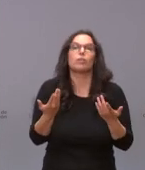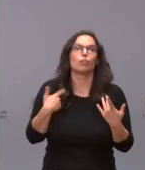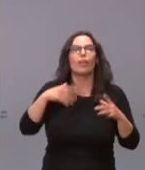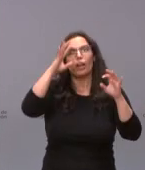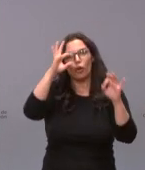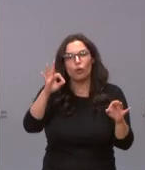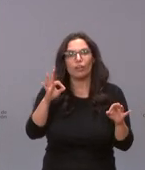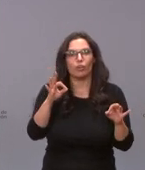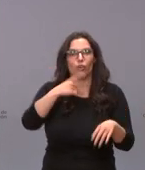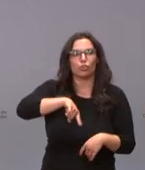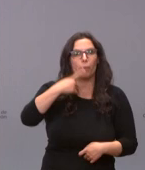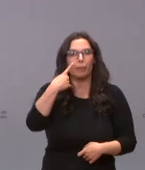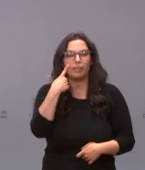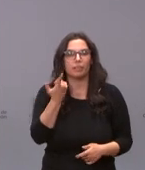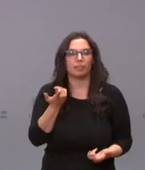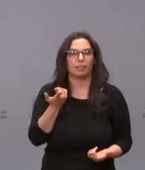pendientes